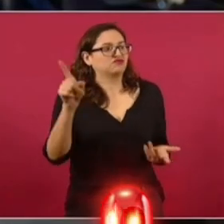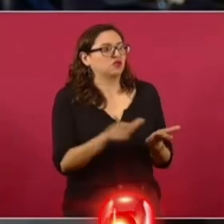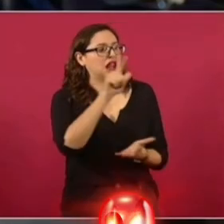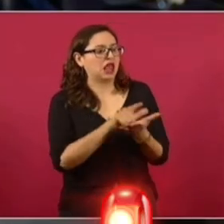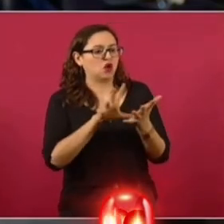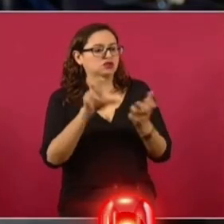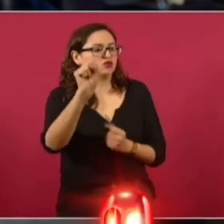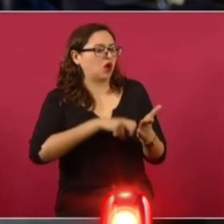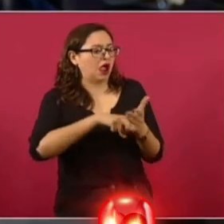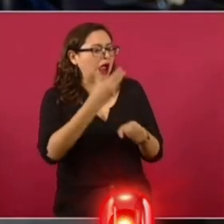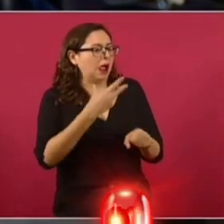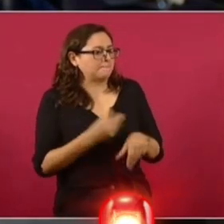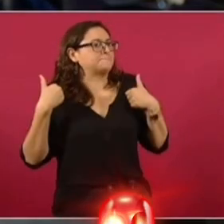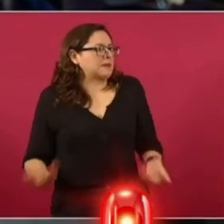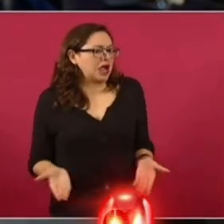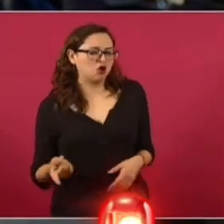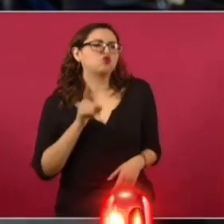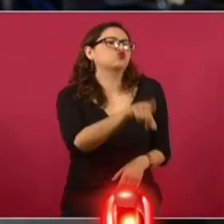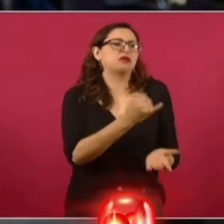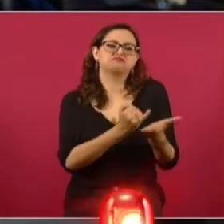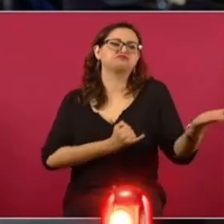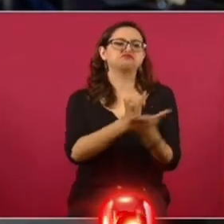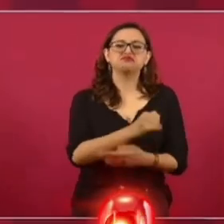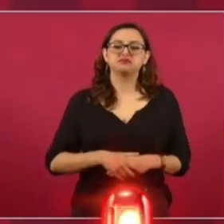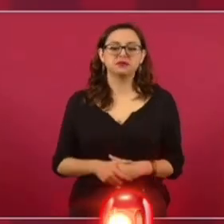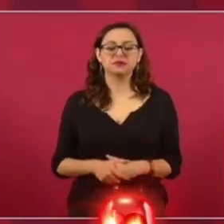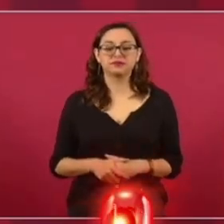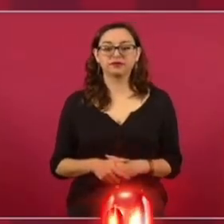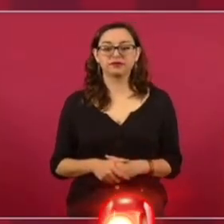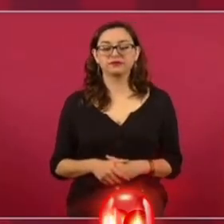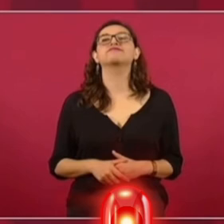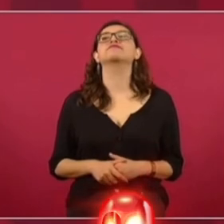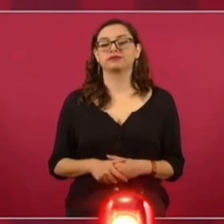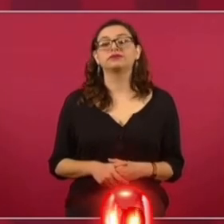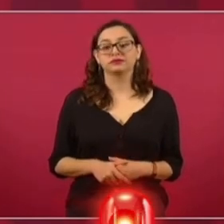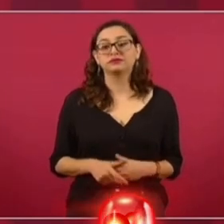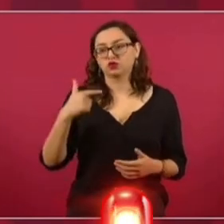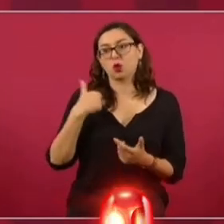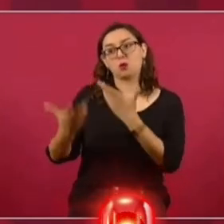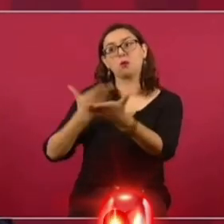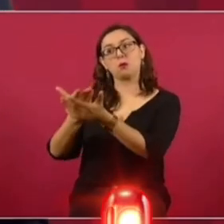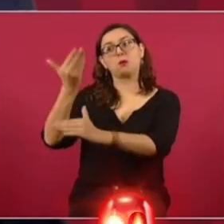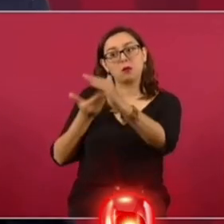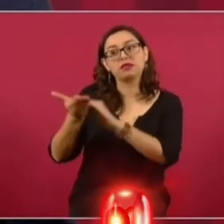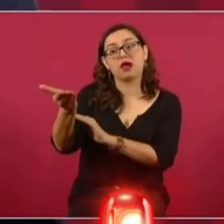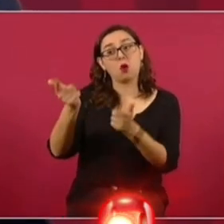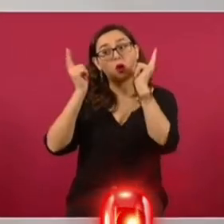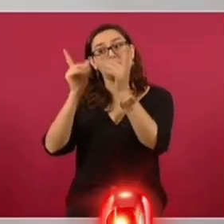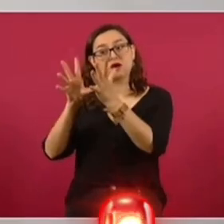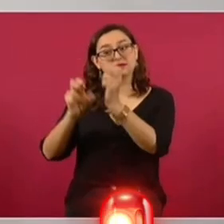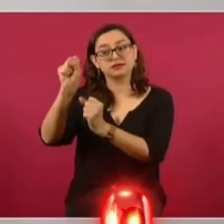¿La reforma? ¿Y qué sentido tendría, si de todas maneras se va a hacer por atribuciones del Ejecutivo? Porque lo que quiero es que quede